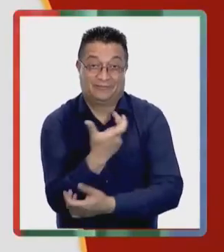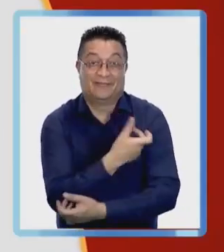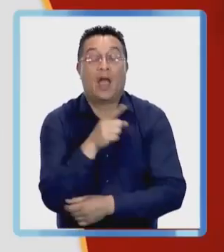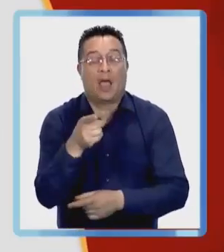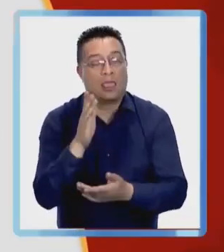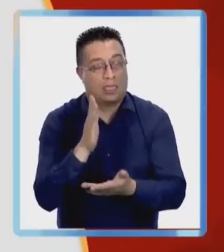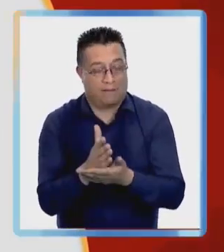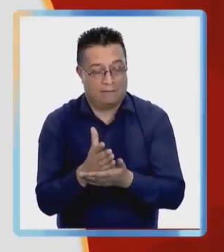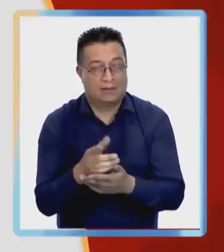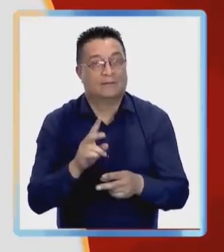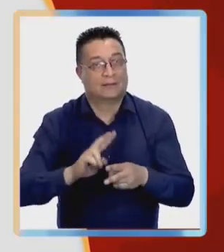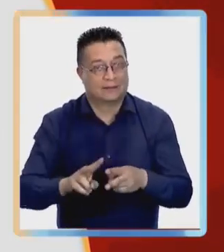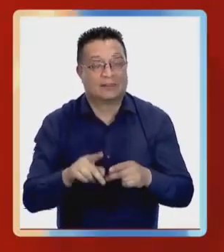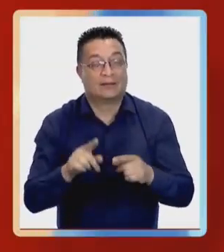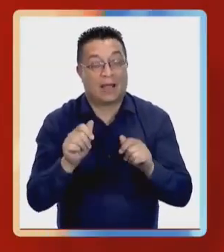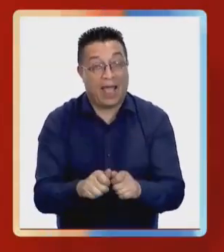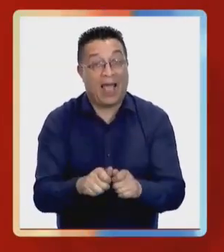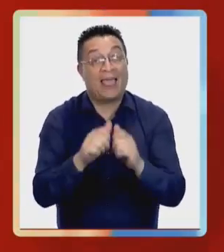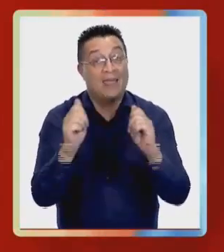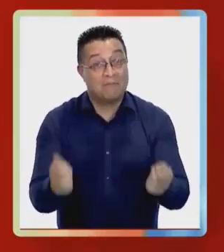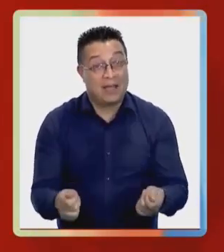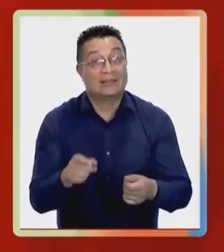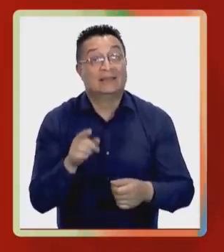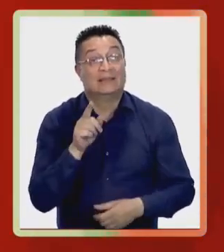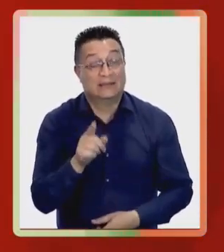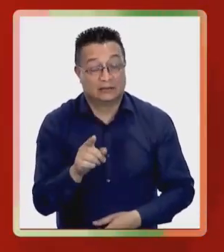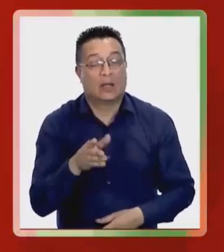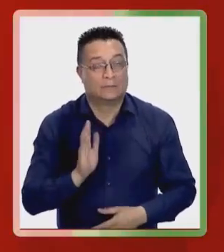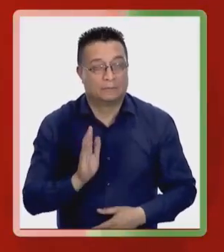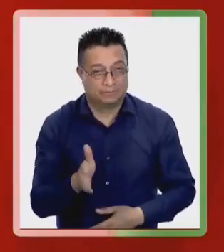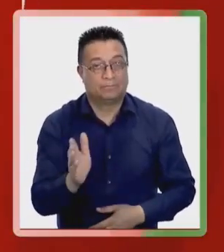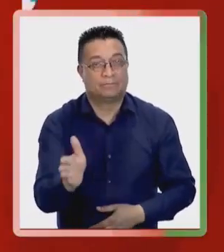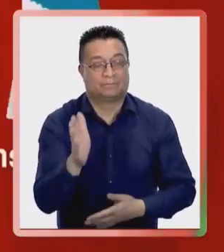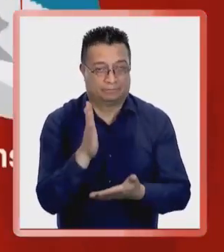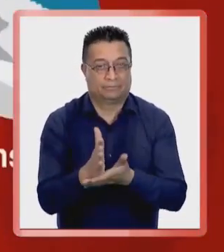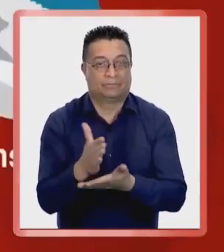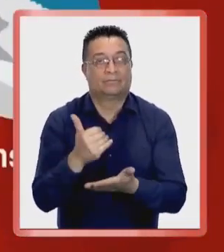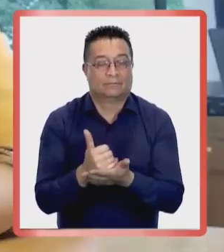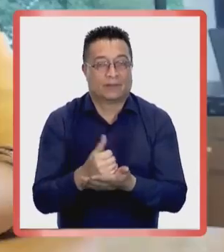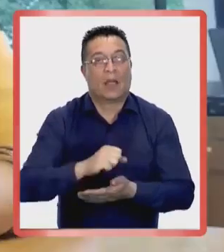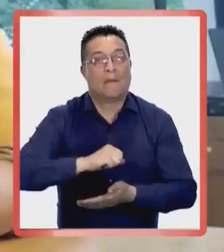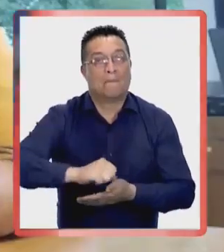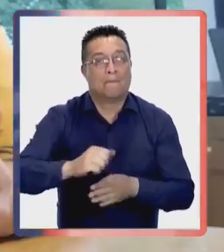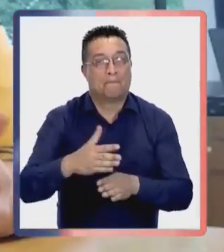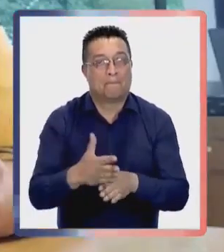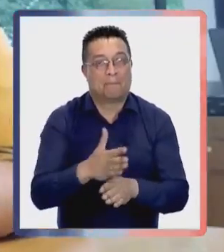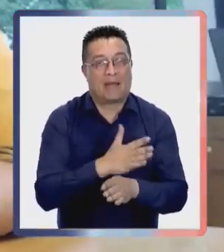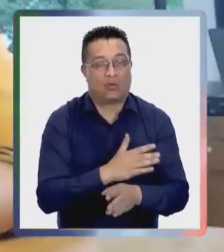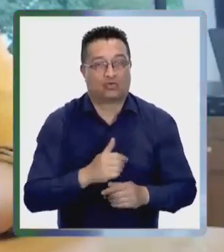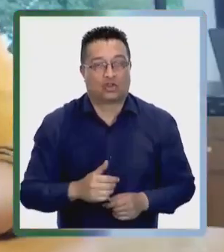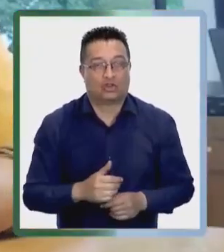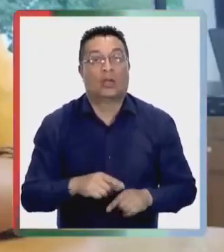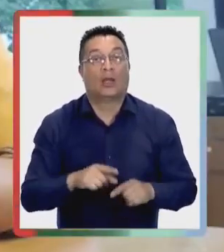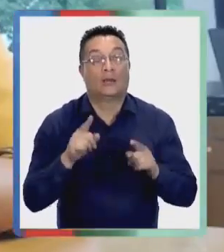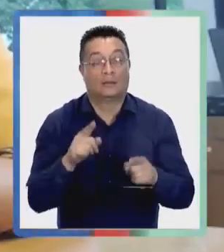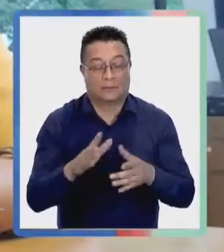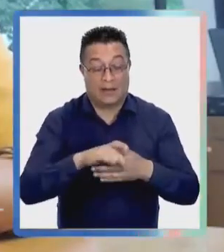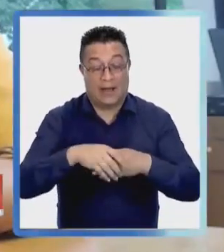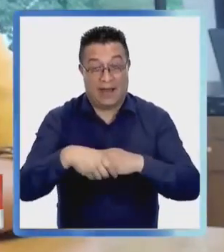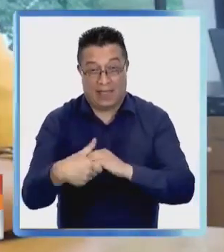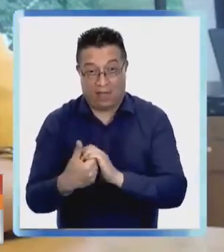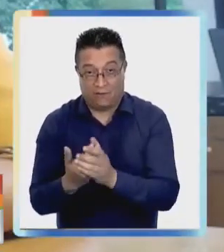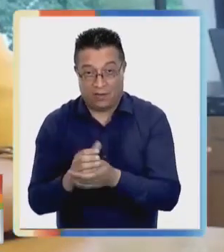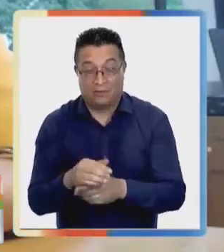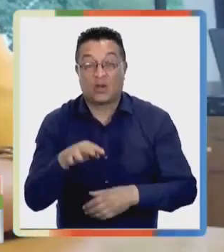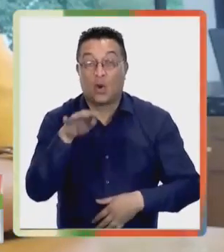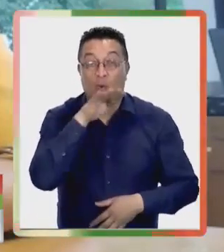que lo hagan y además de eso, seguir manteniendo las medidas de precaución. Lavado de